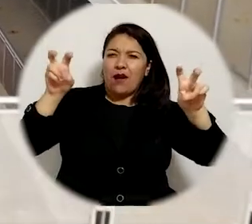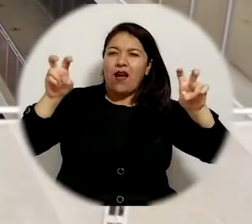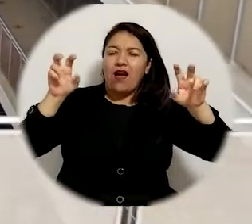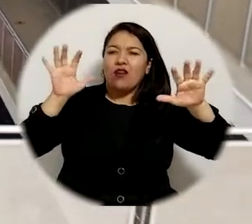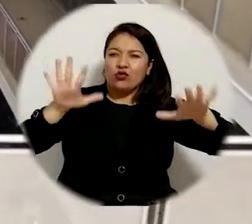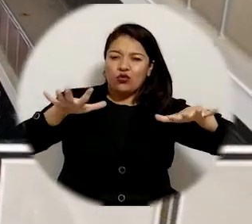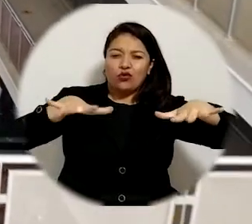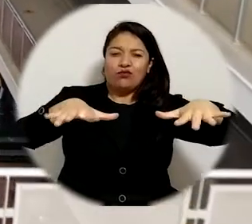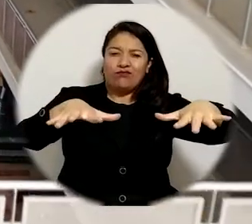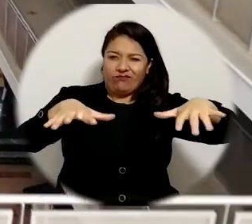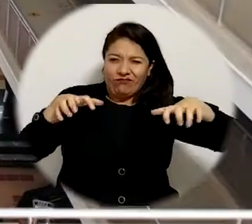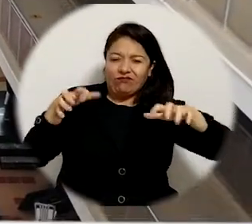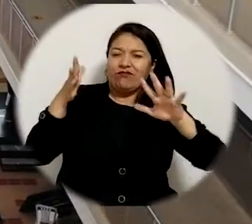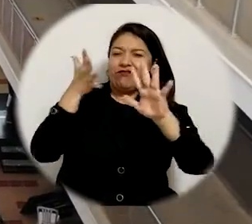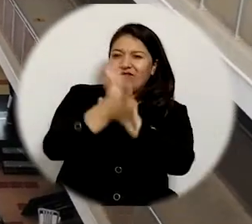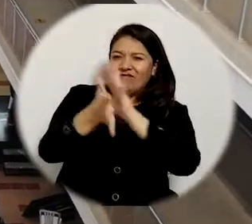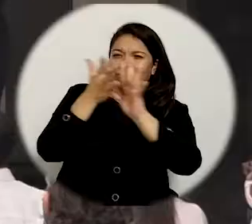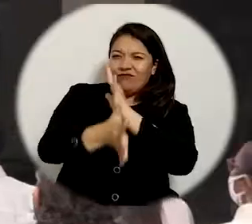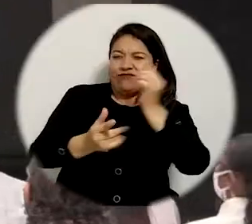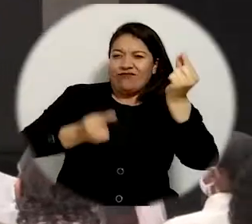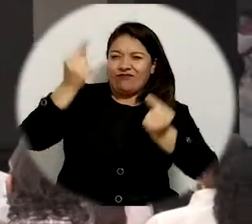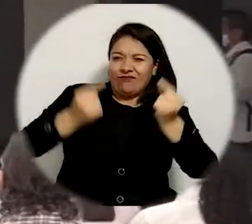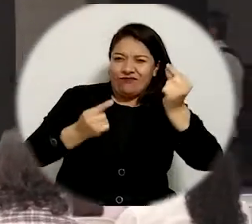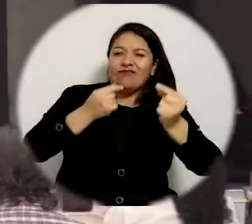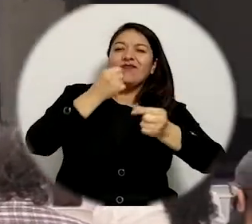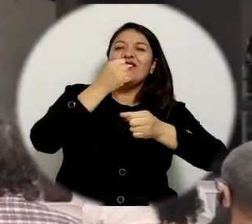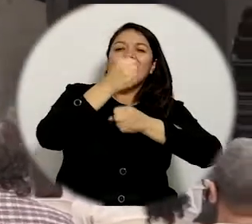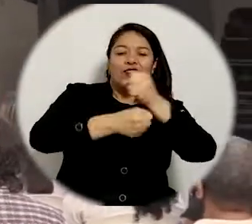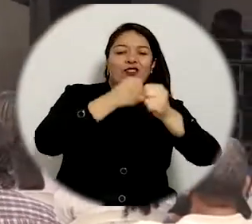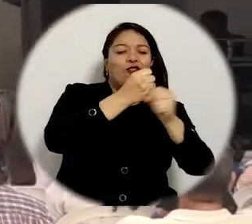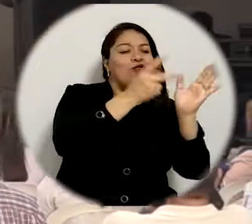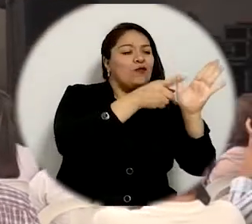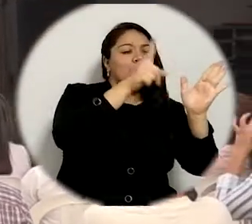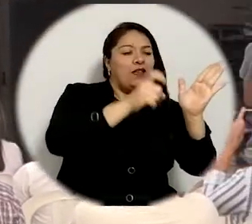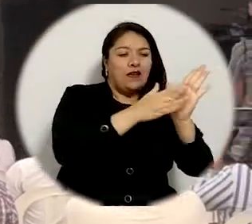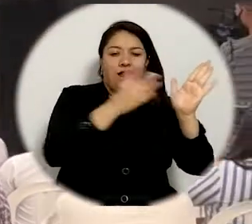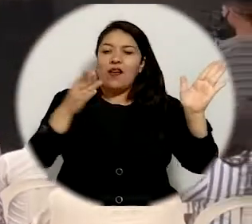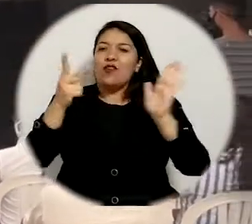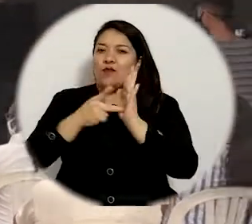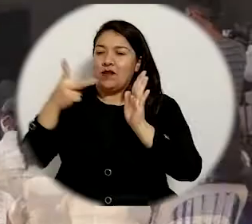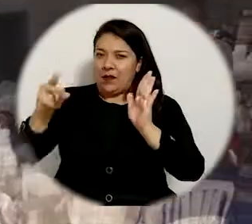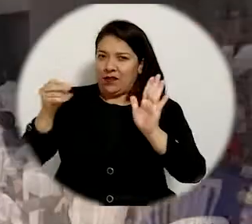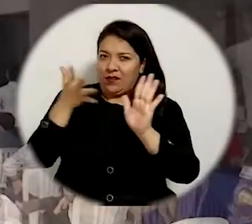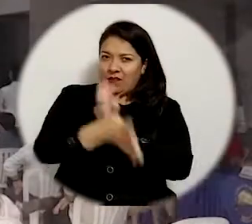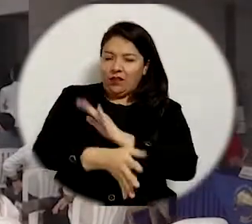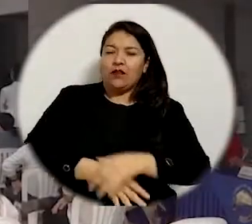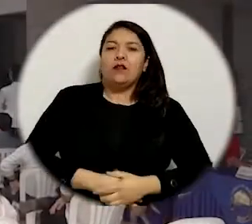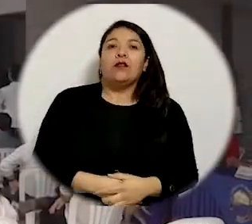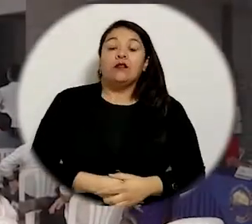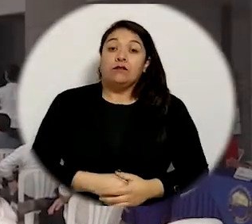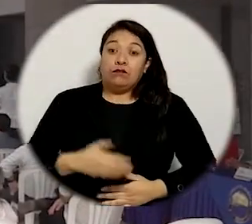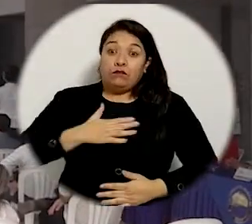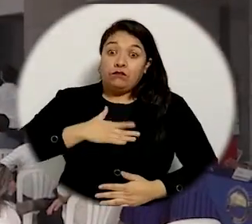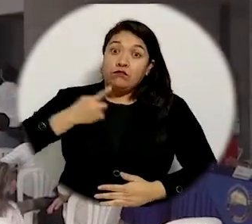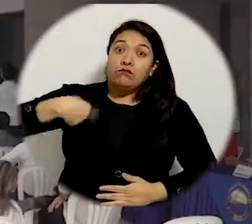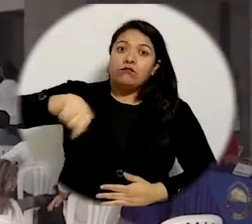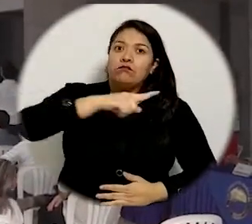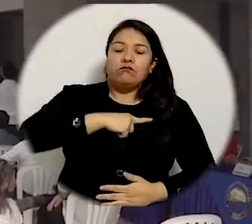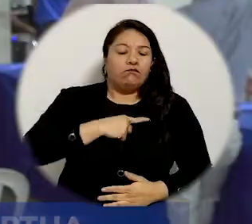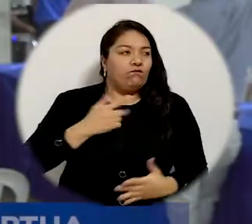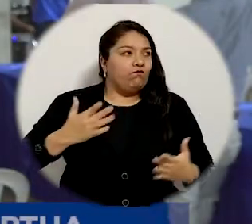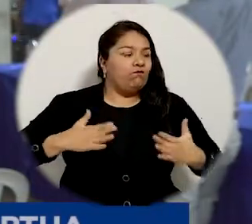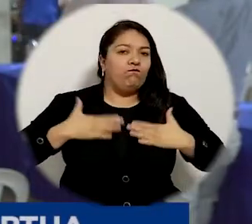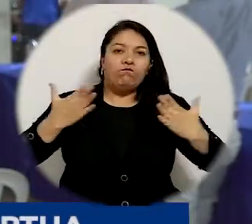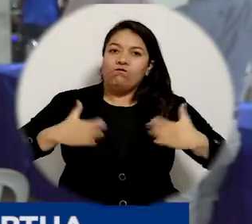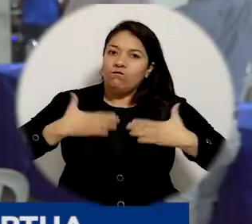del ejercicio de audiencia pública de rendición de cuentas del periodo rectoral 2016-2020. Nosotros los graduados nos sentimos muy